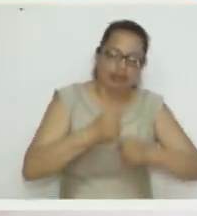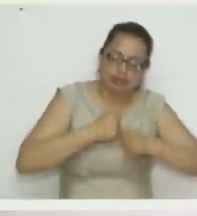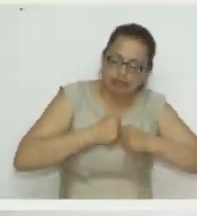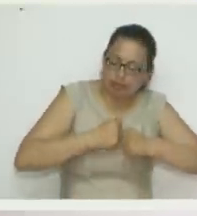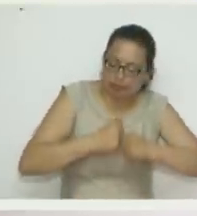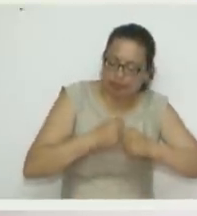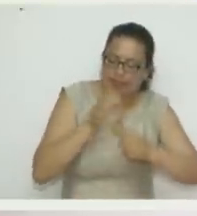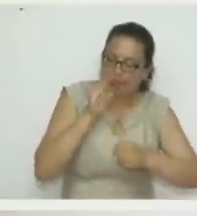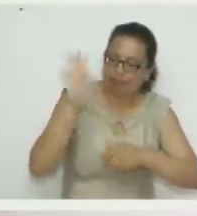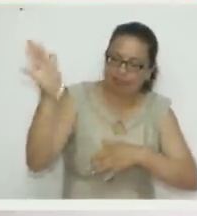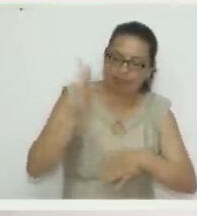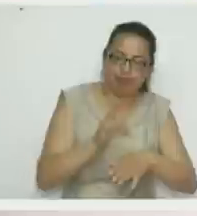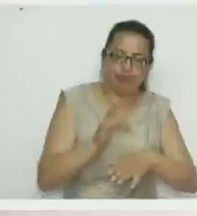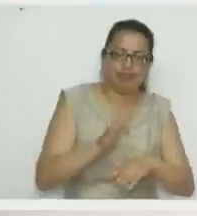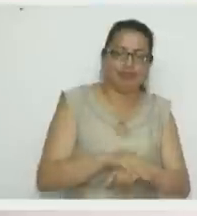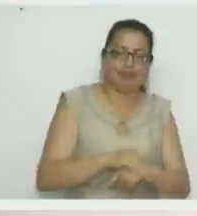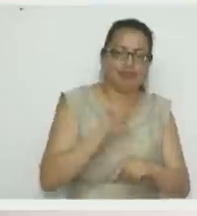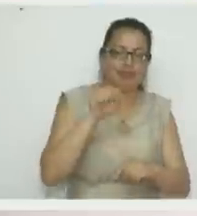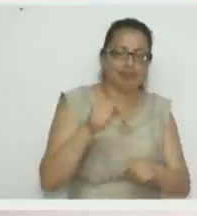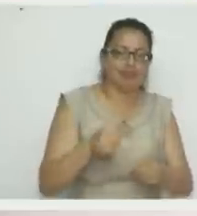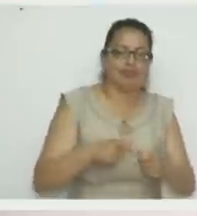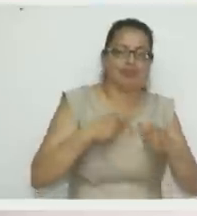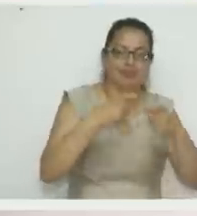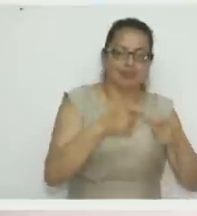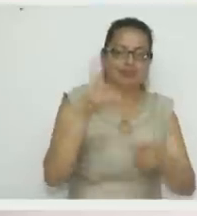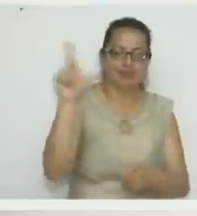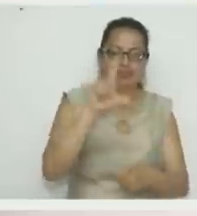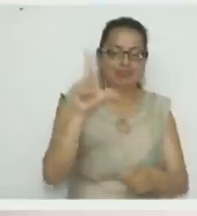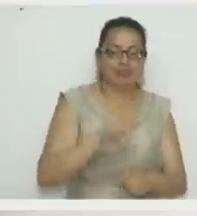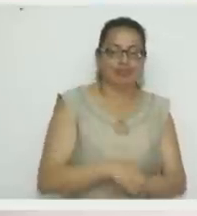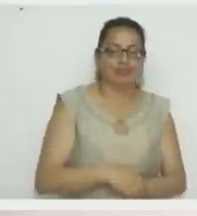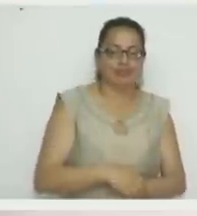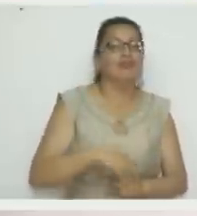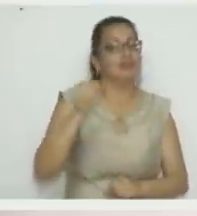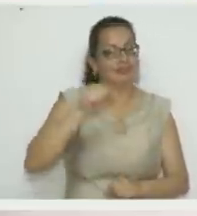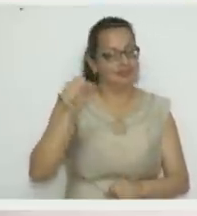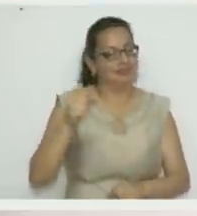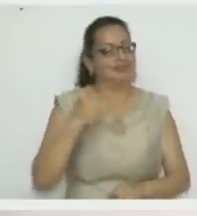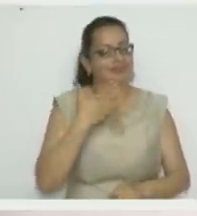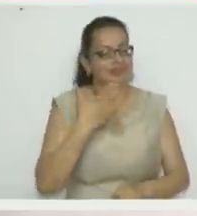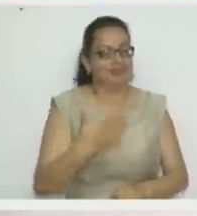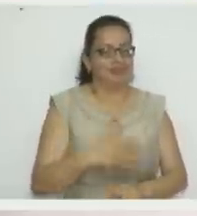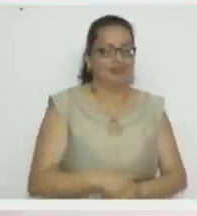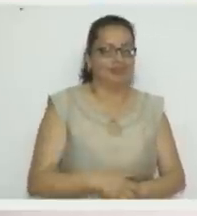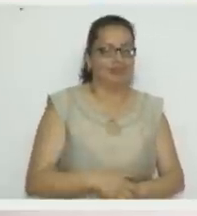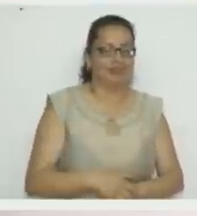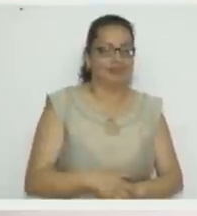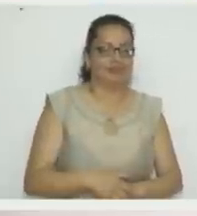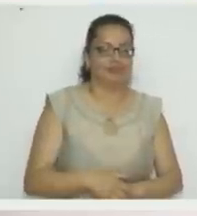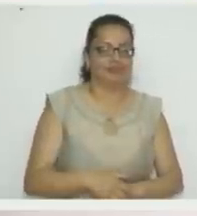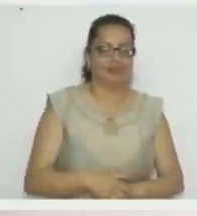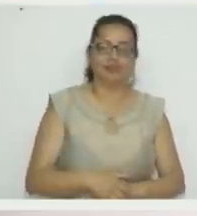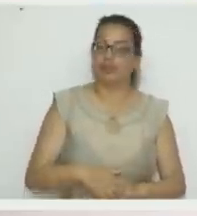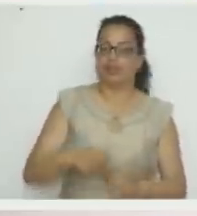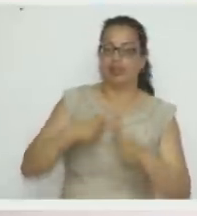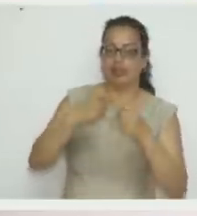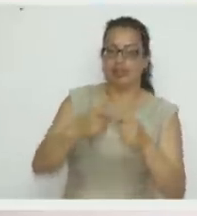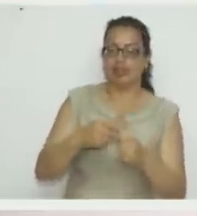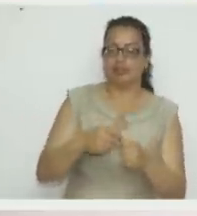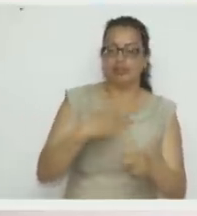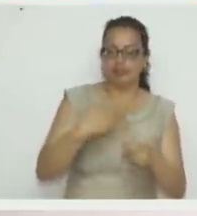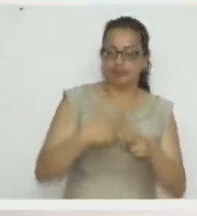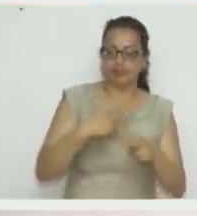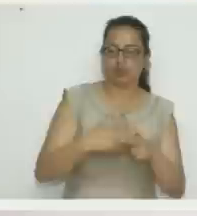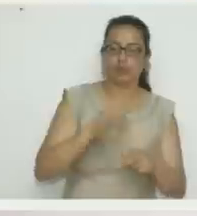vengan este fin de semana y se lo entrego el lunes, ¿vale? Ah, bueno. Ingrid, regáleme el nombre, me regala su